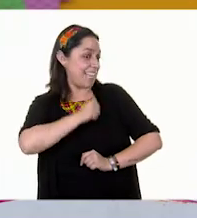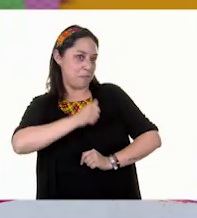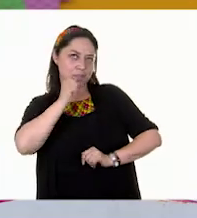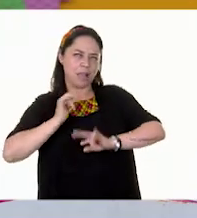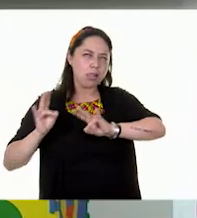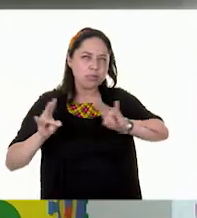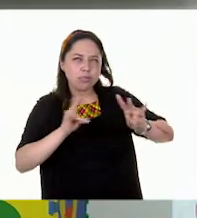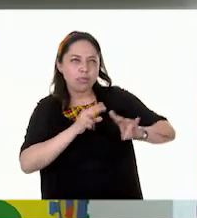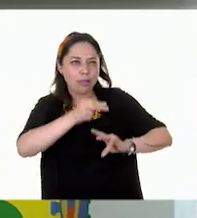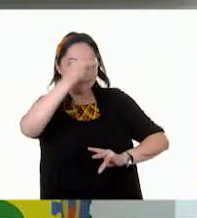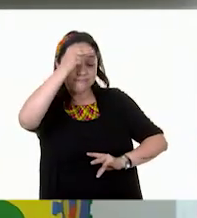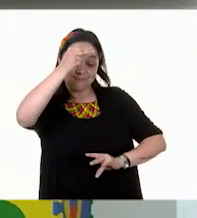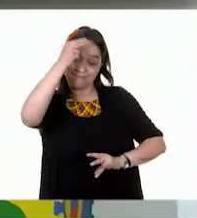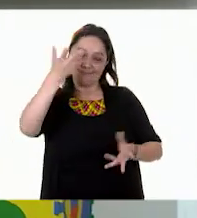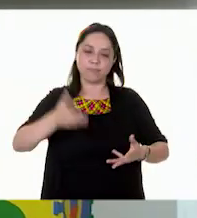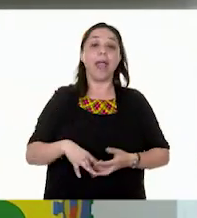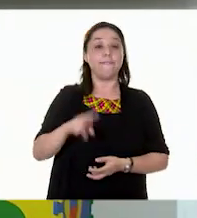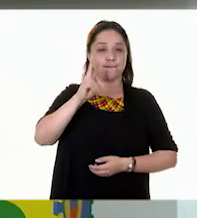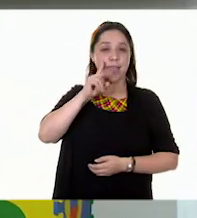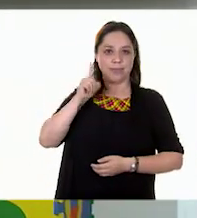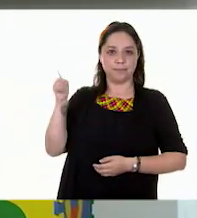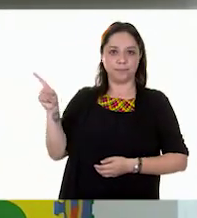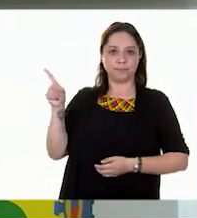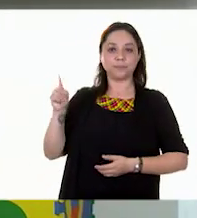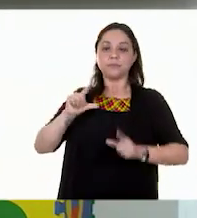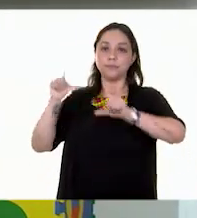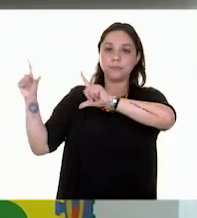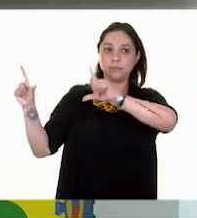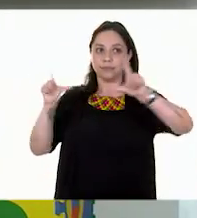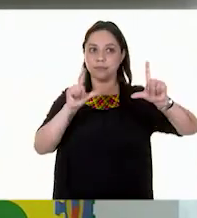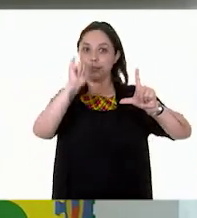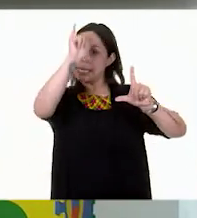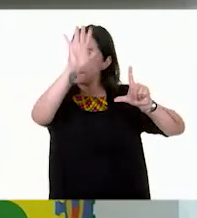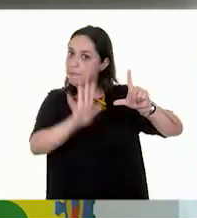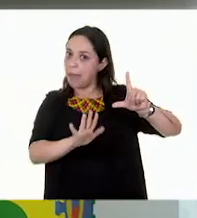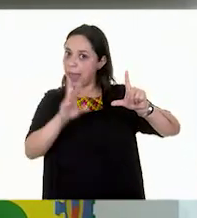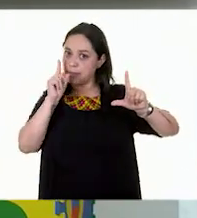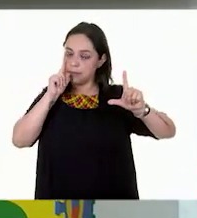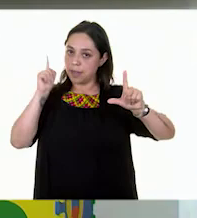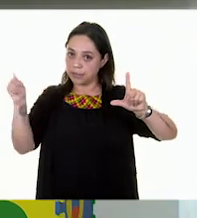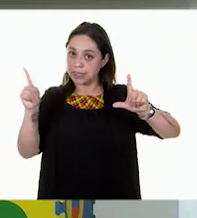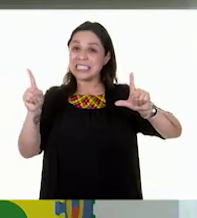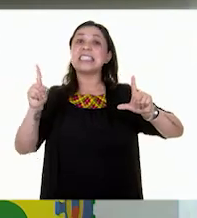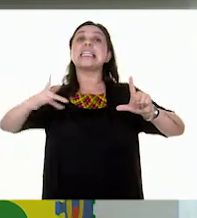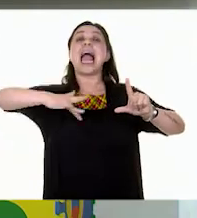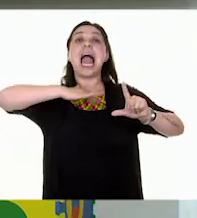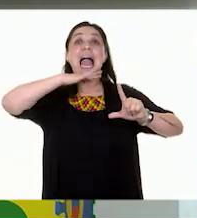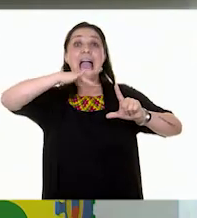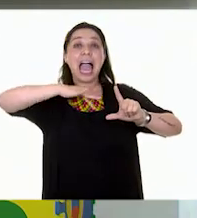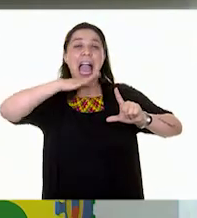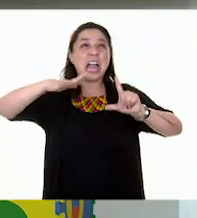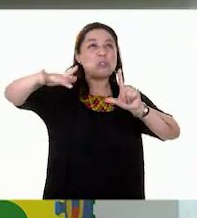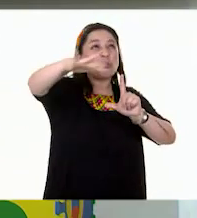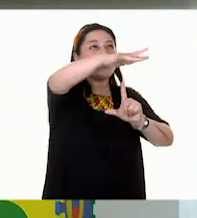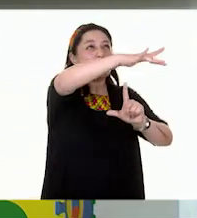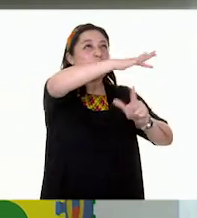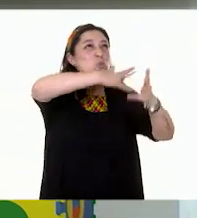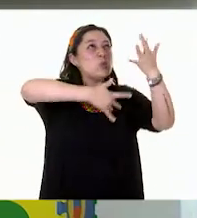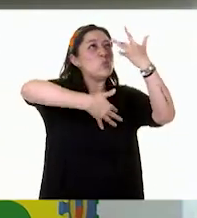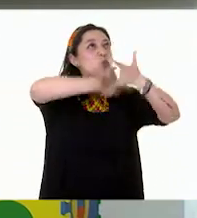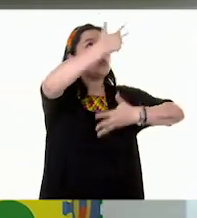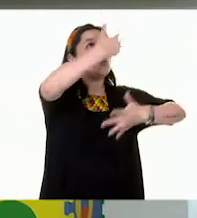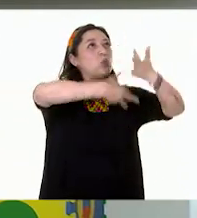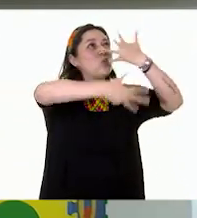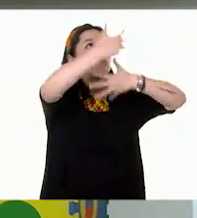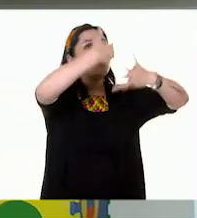Gracias. Fíjate en la siguiente infografía. Aquí veremos la relación entre la mala calidad del aire por contingencia ambiental y la